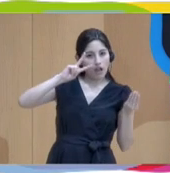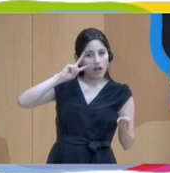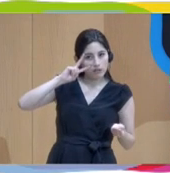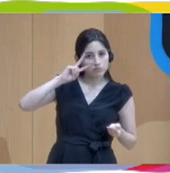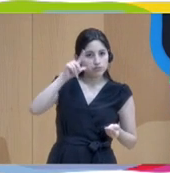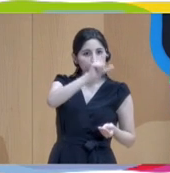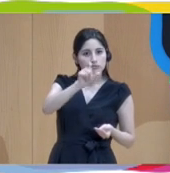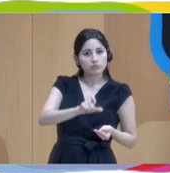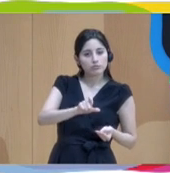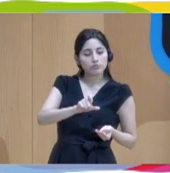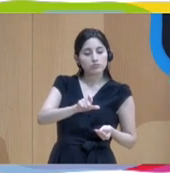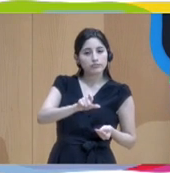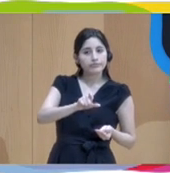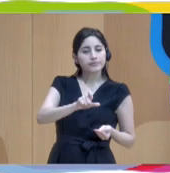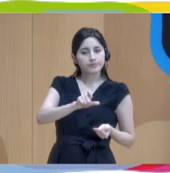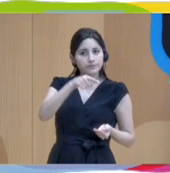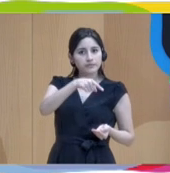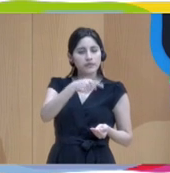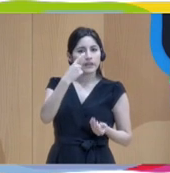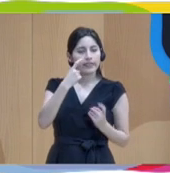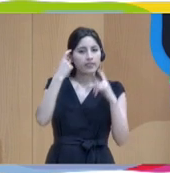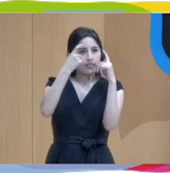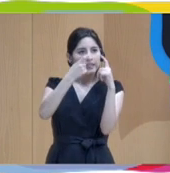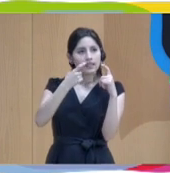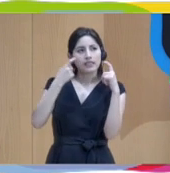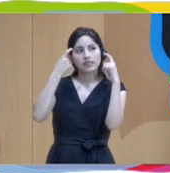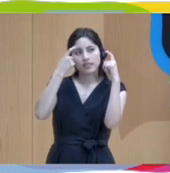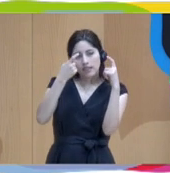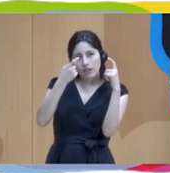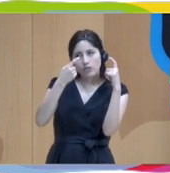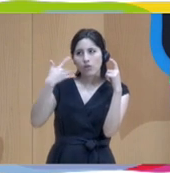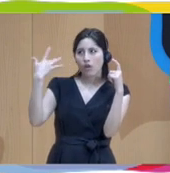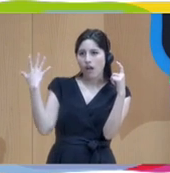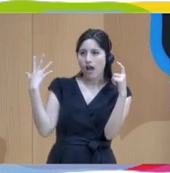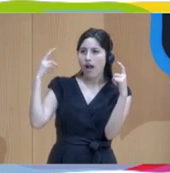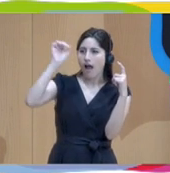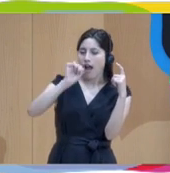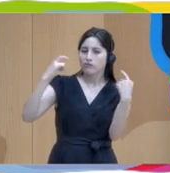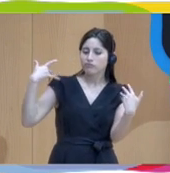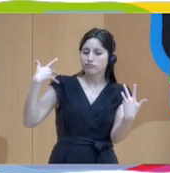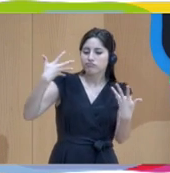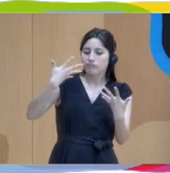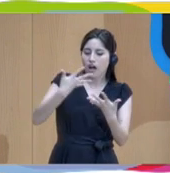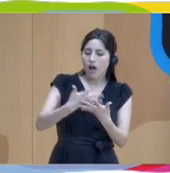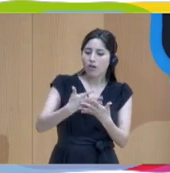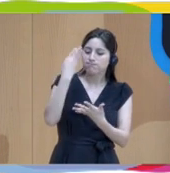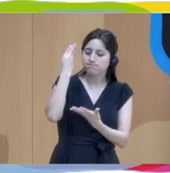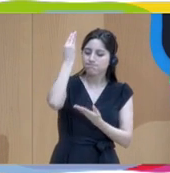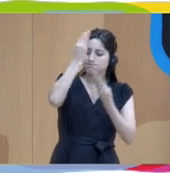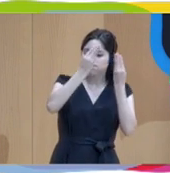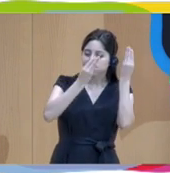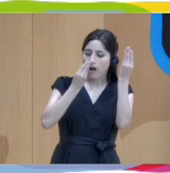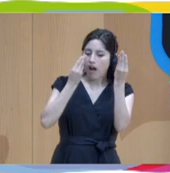comprender lo que hemos hecho en los últimos años, gracias también al modelo